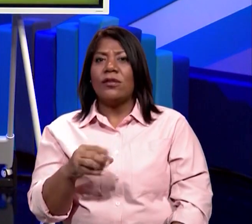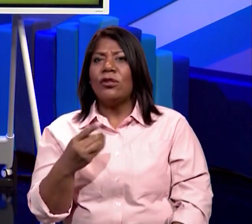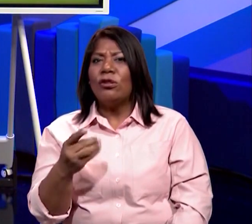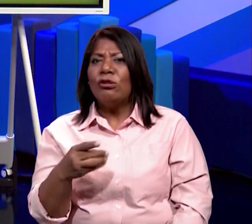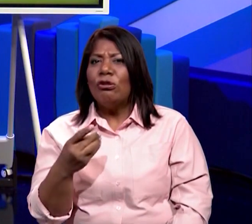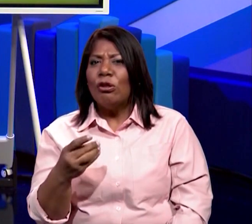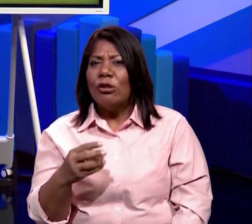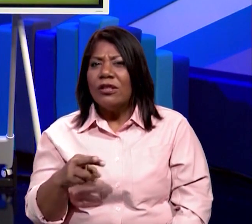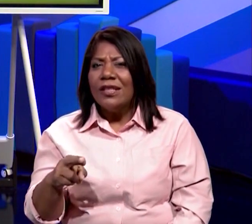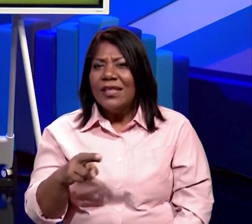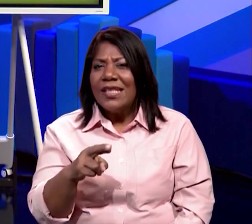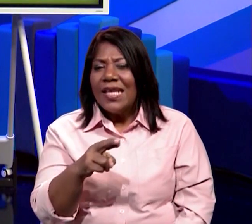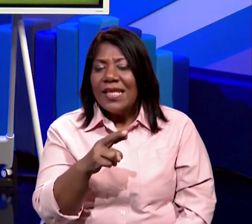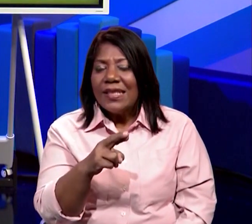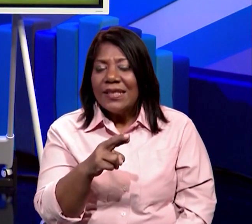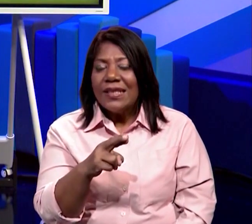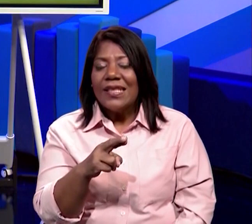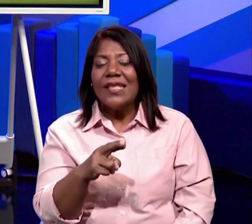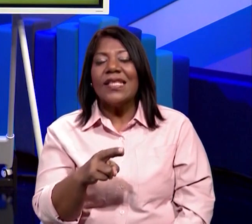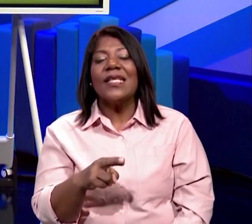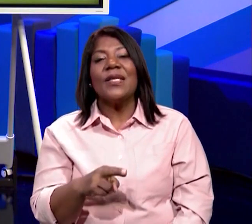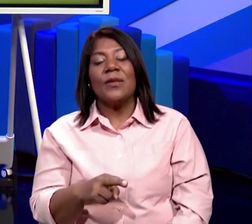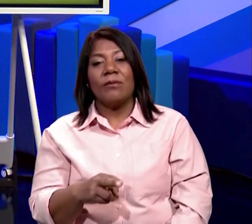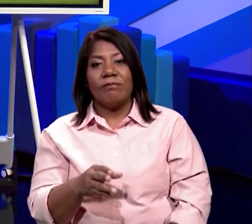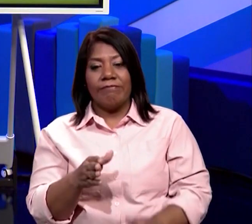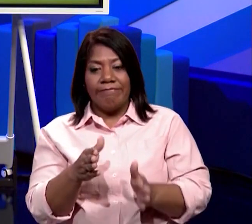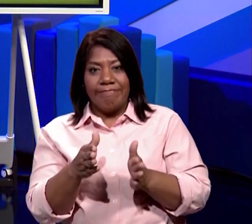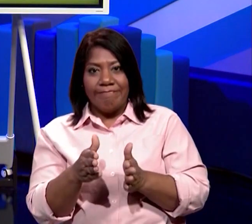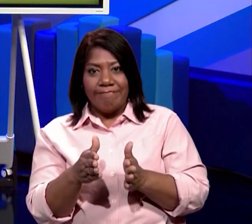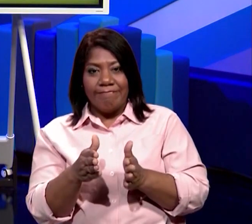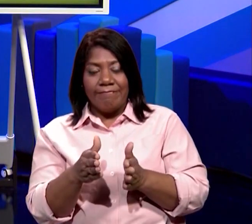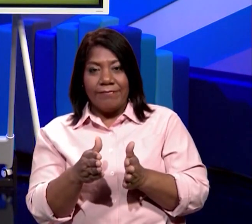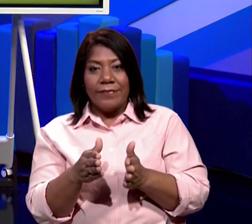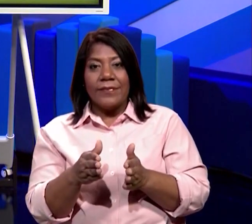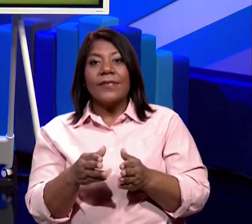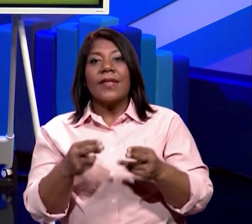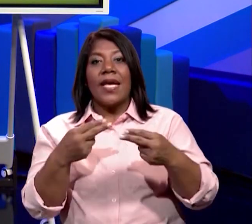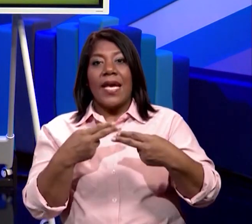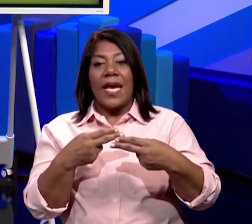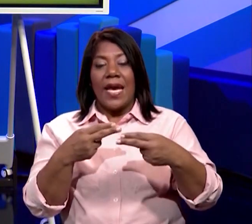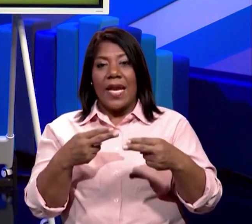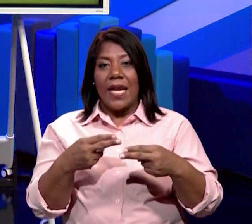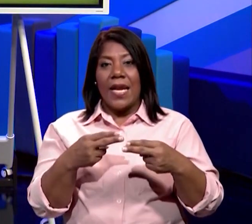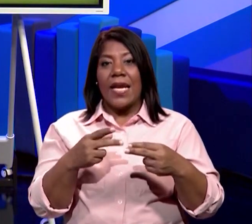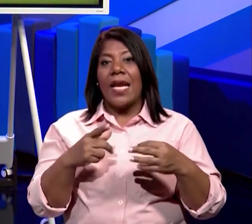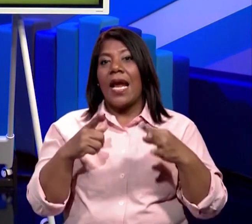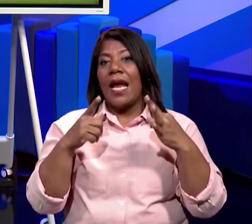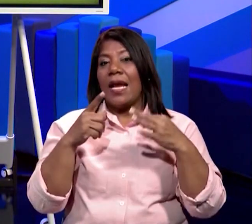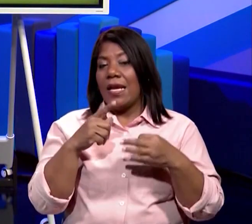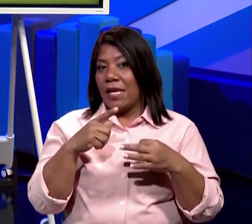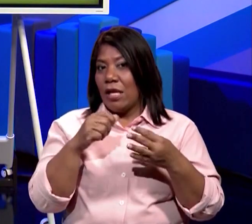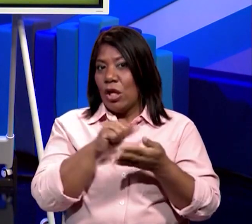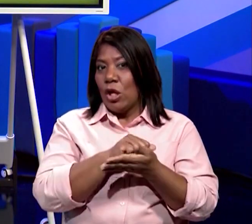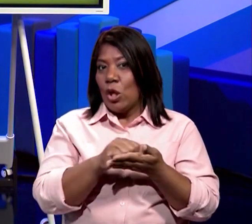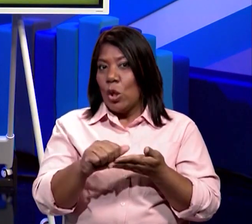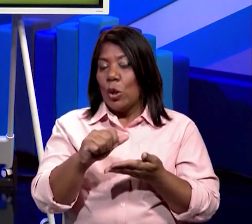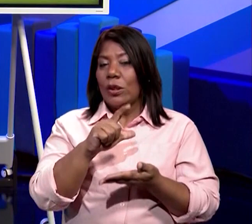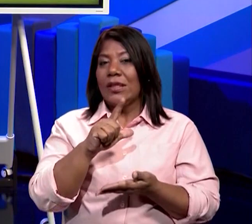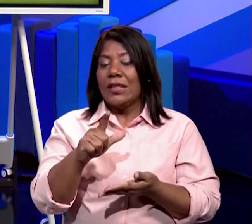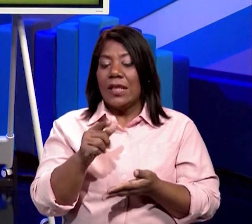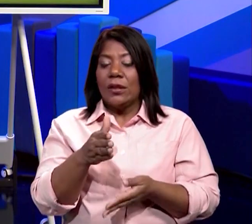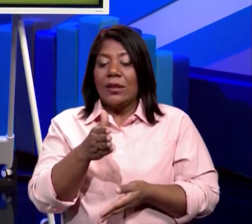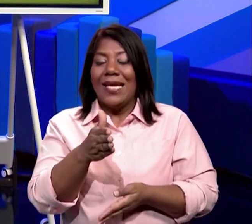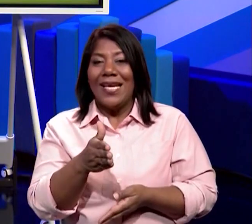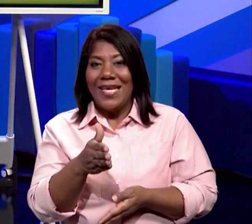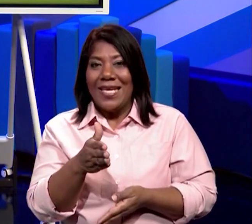ubicado entre Herrera y Los Santos. Eso quiere decir que es el límite.